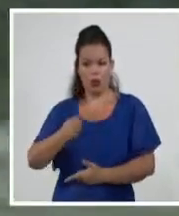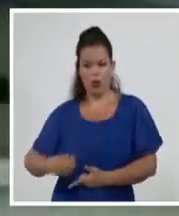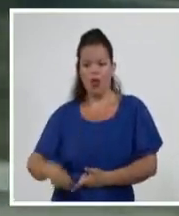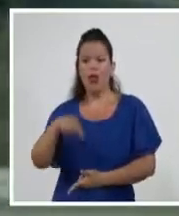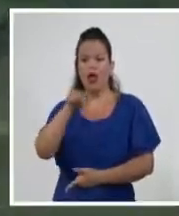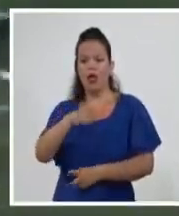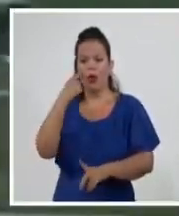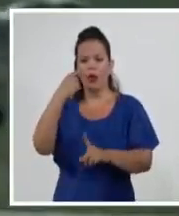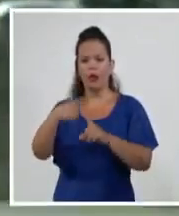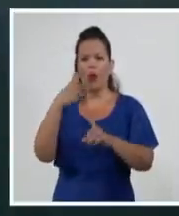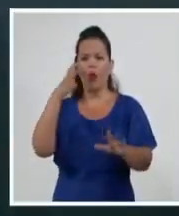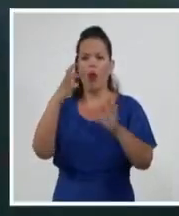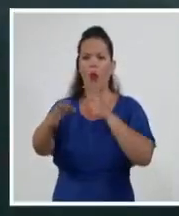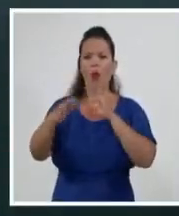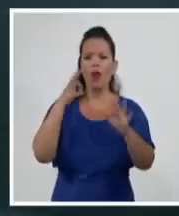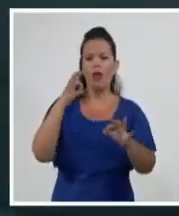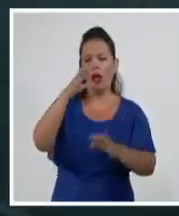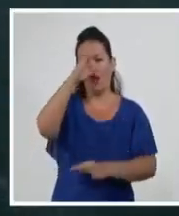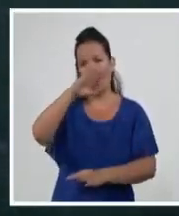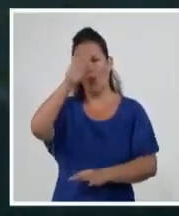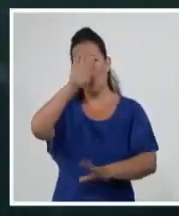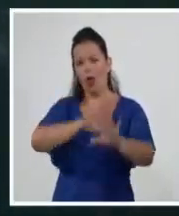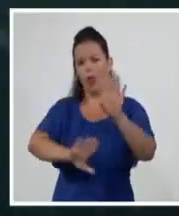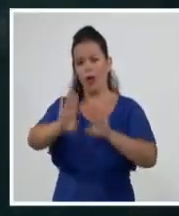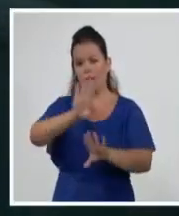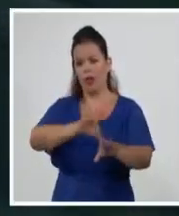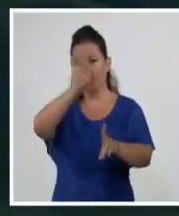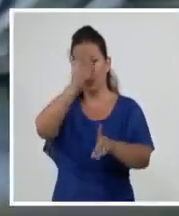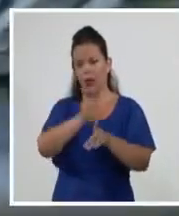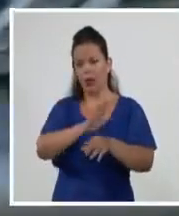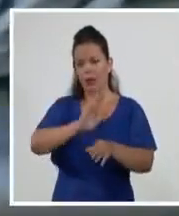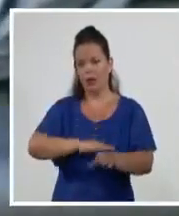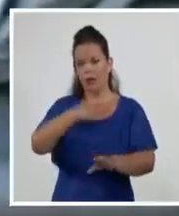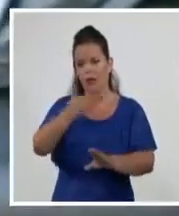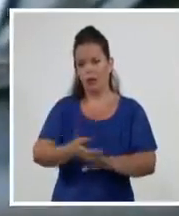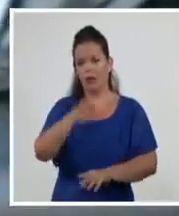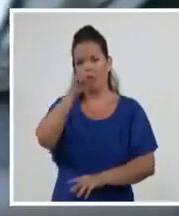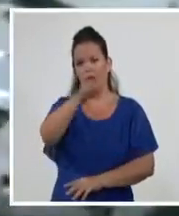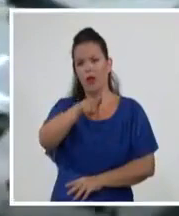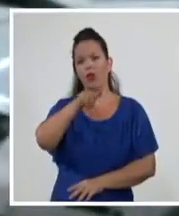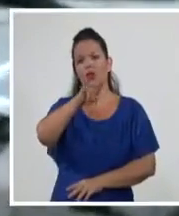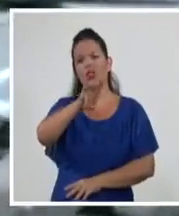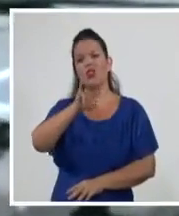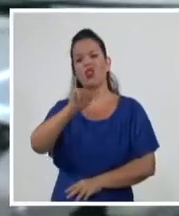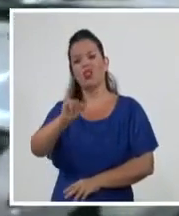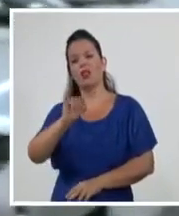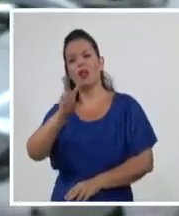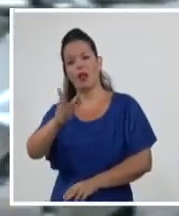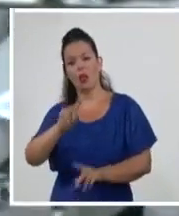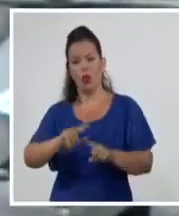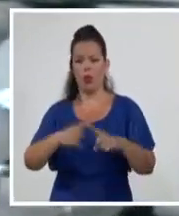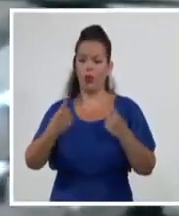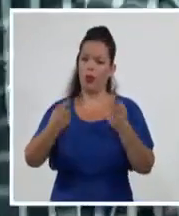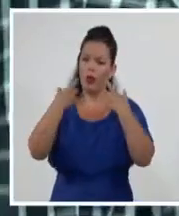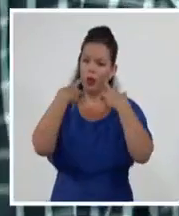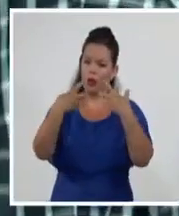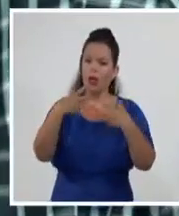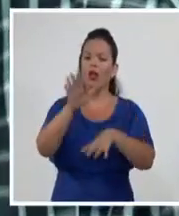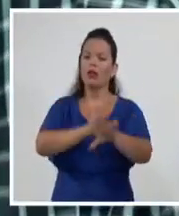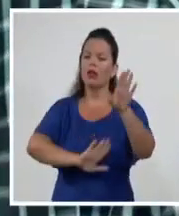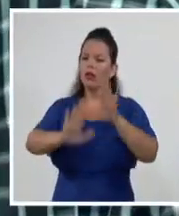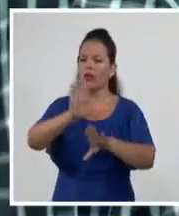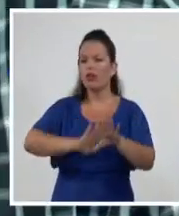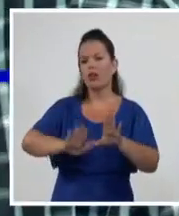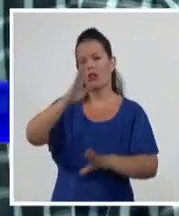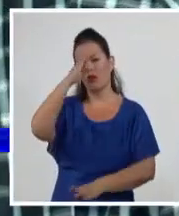Cuba. A partir de 1962, cuando se convirtieron en la espina dorsal de nuestra Fuerza Aérea. El